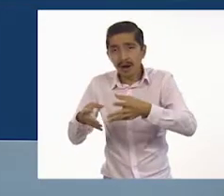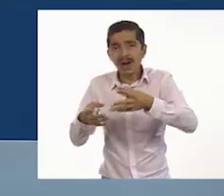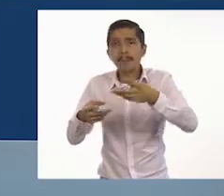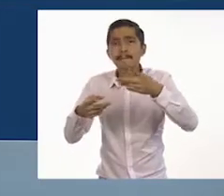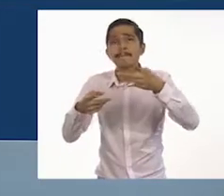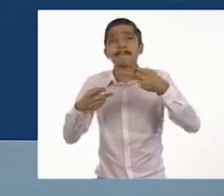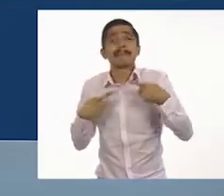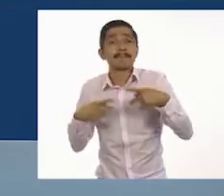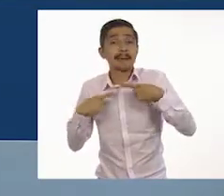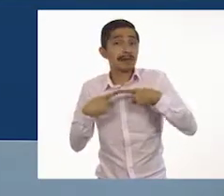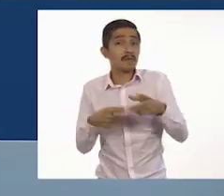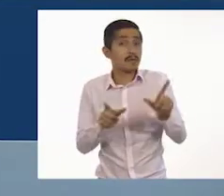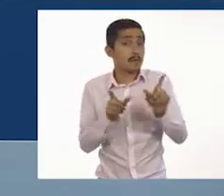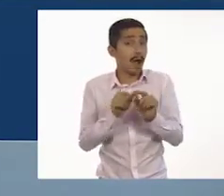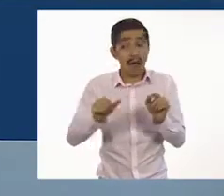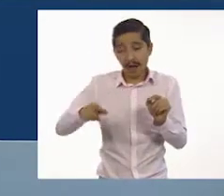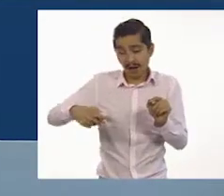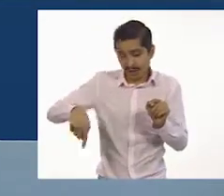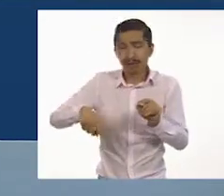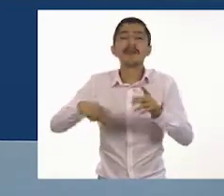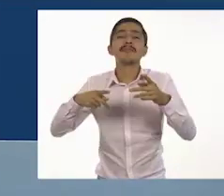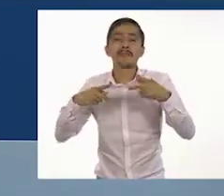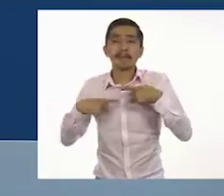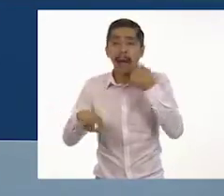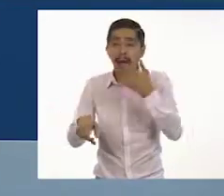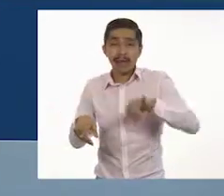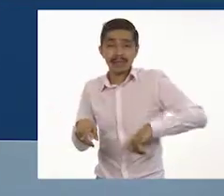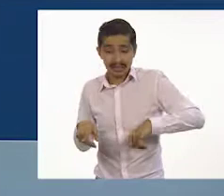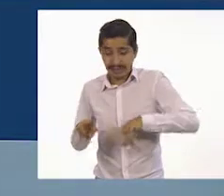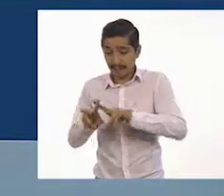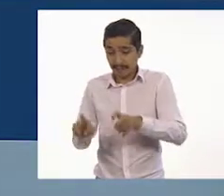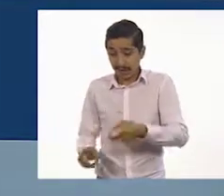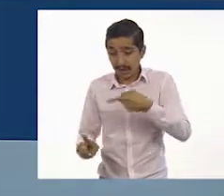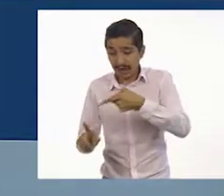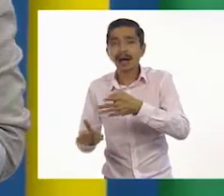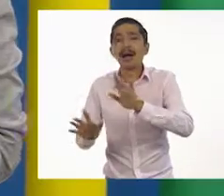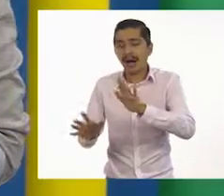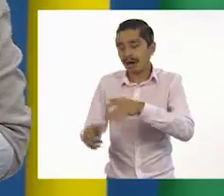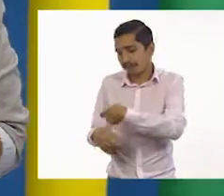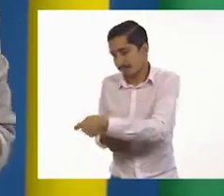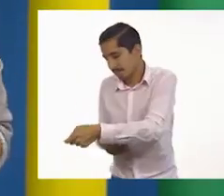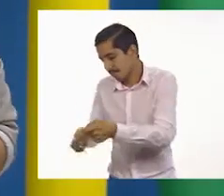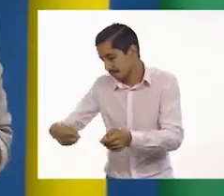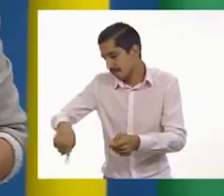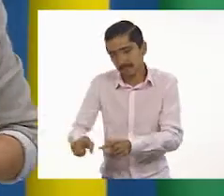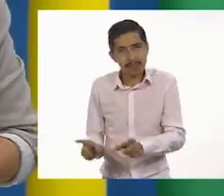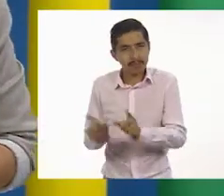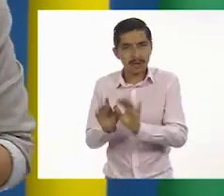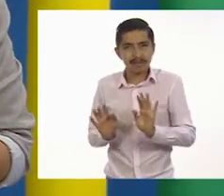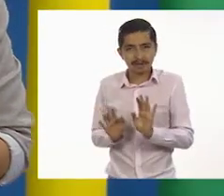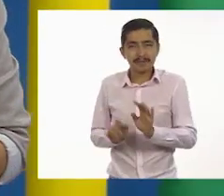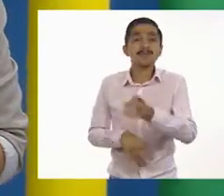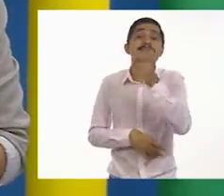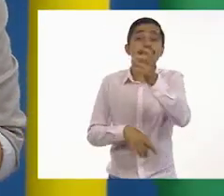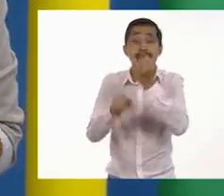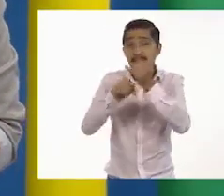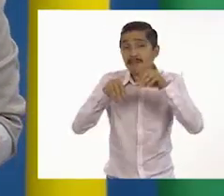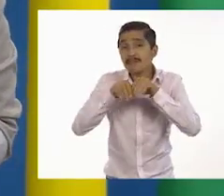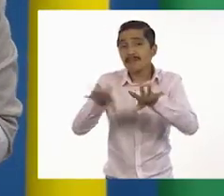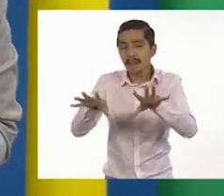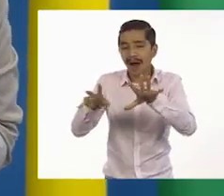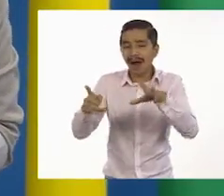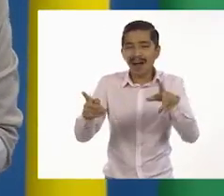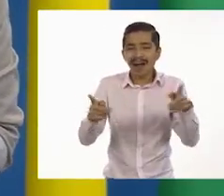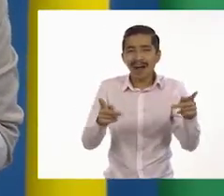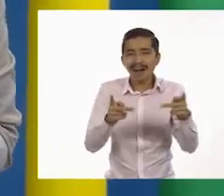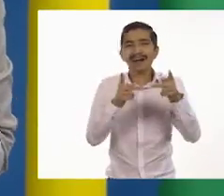personas a quien pueda interesarles el tema que se trate en él. Sí, y esa información coincide con lo